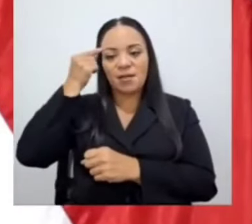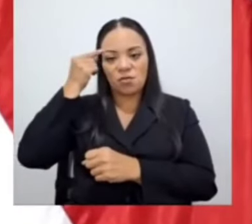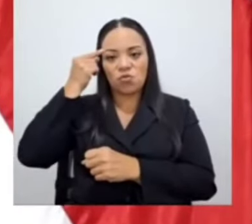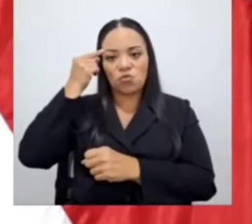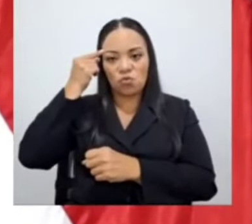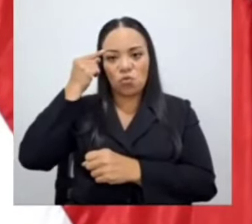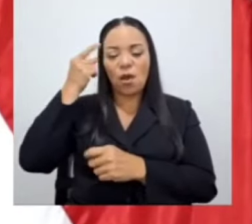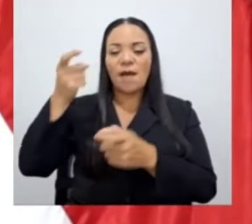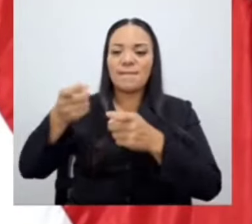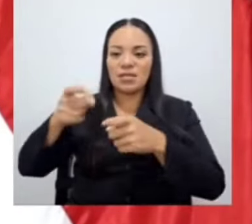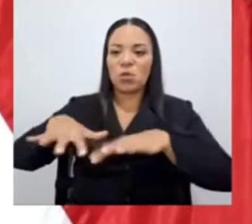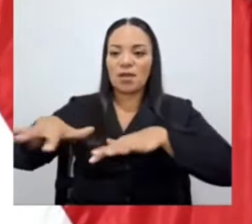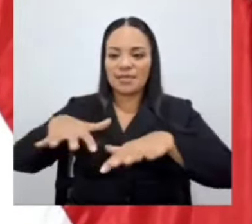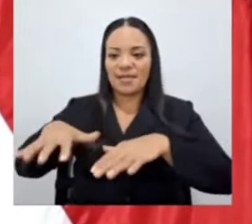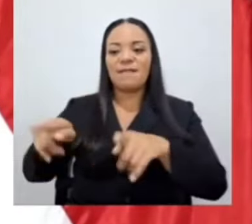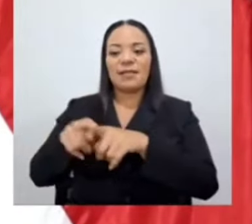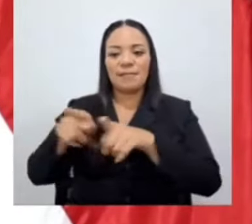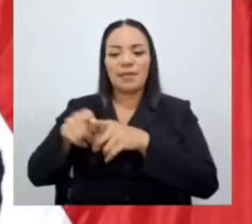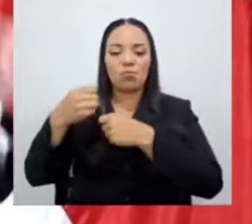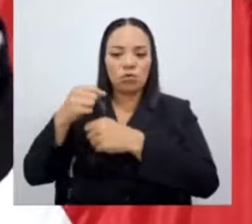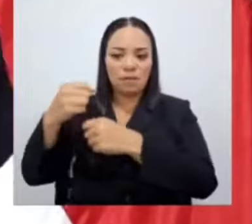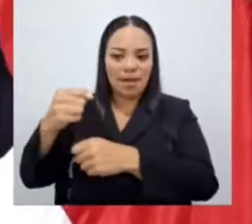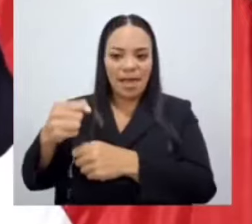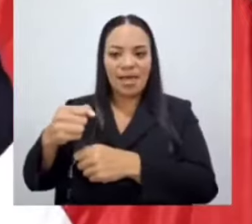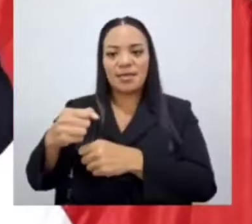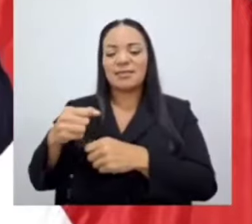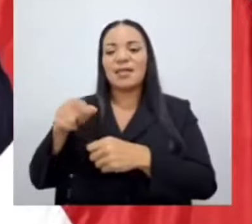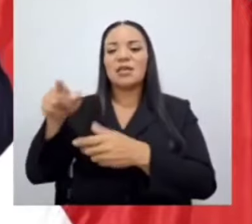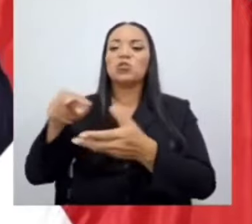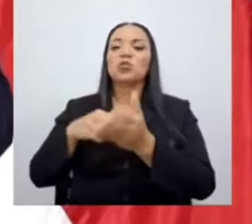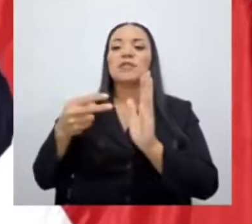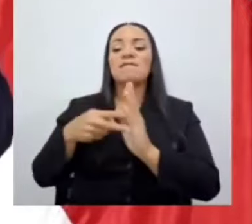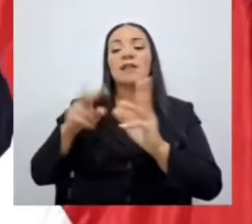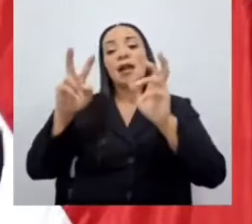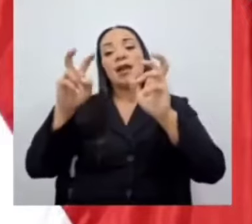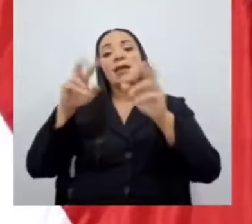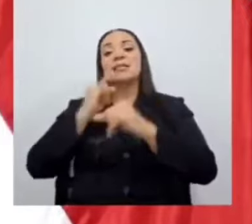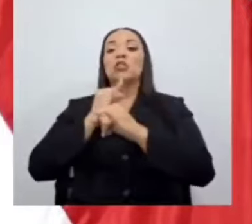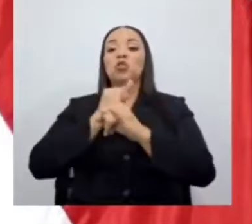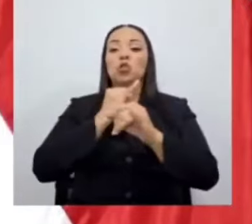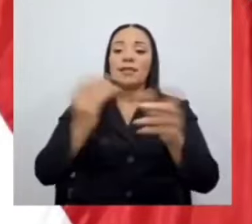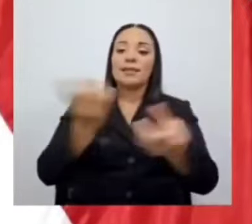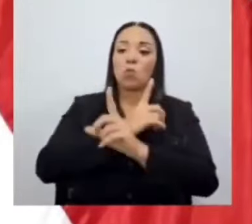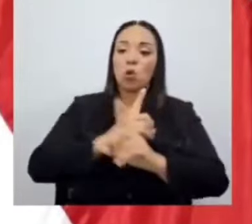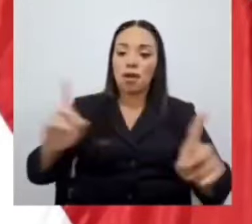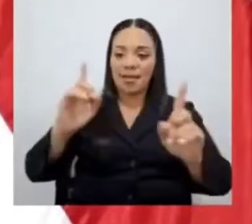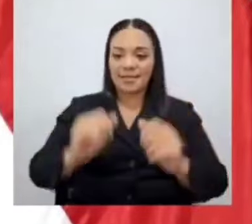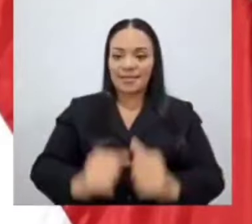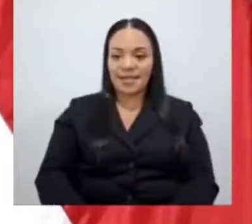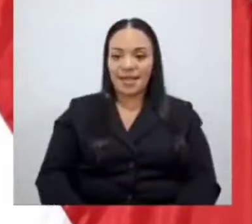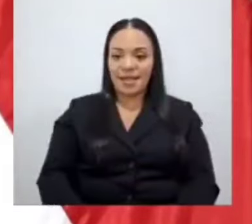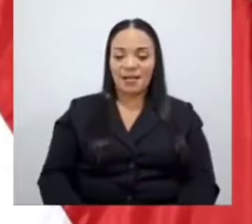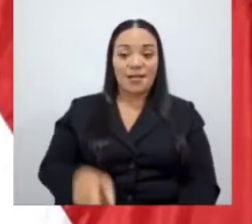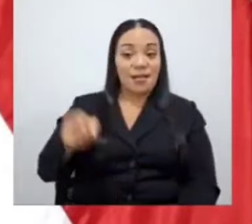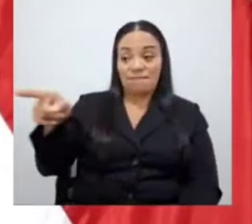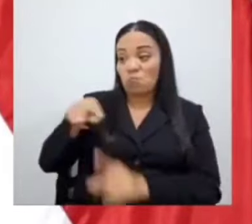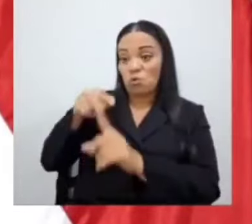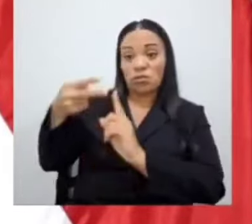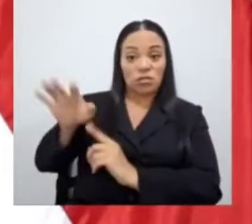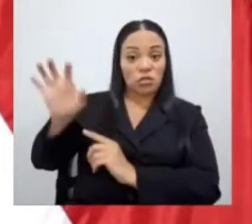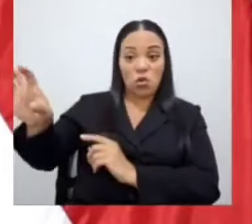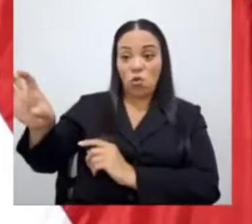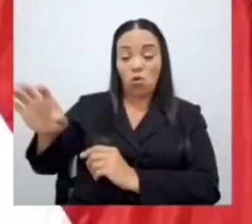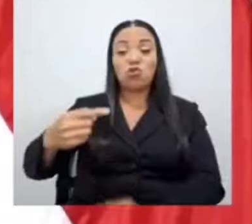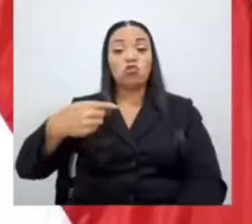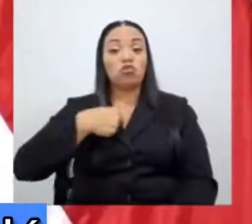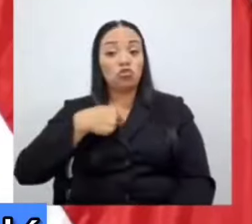decir, las municipalidades o el gobierno, es institucionalidad democrática. Esa es la posición de ella. Yo